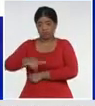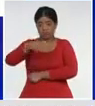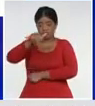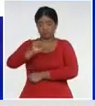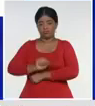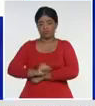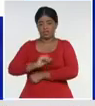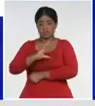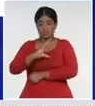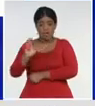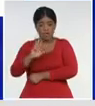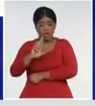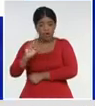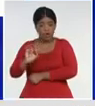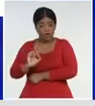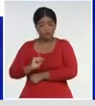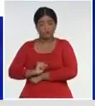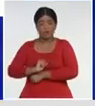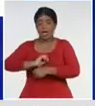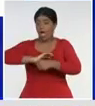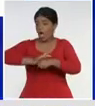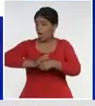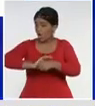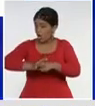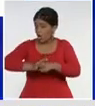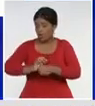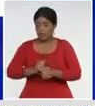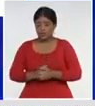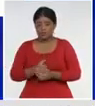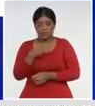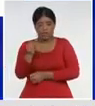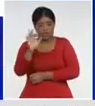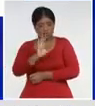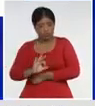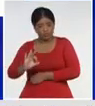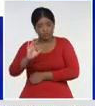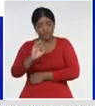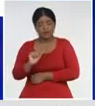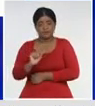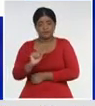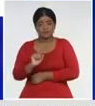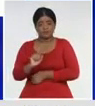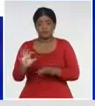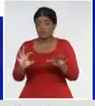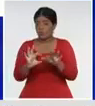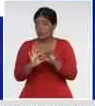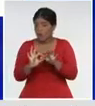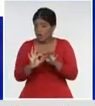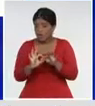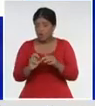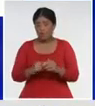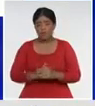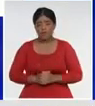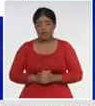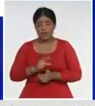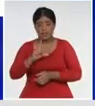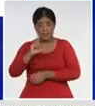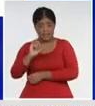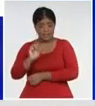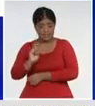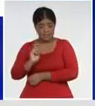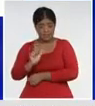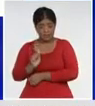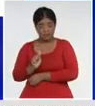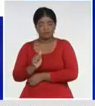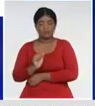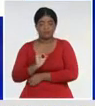Cerro, Arroyo Naranjo, 10 de octubre, Guanabacoa, y La Liza, y del